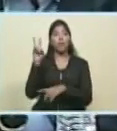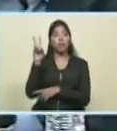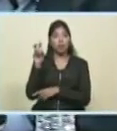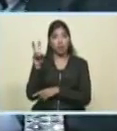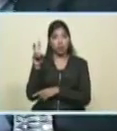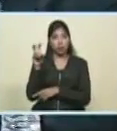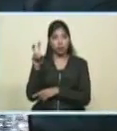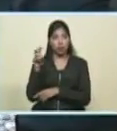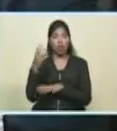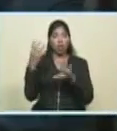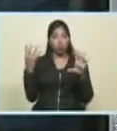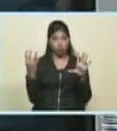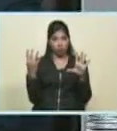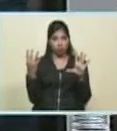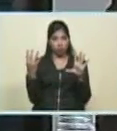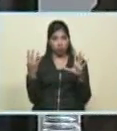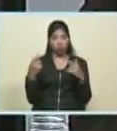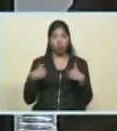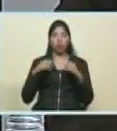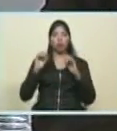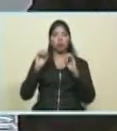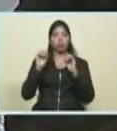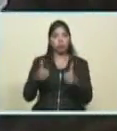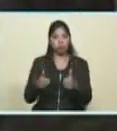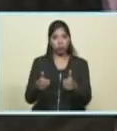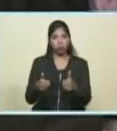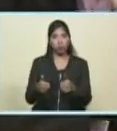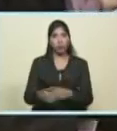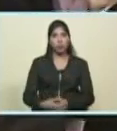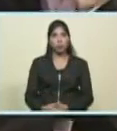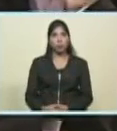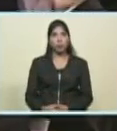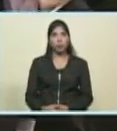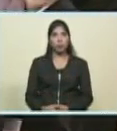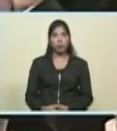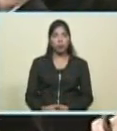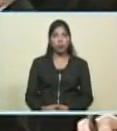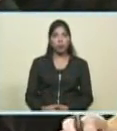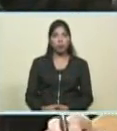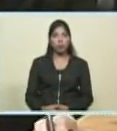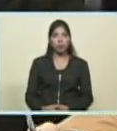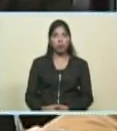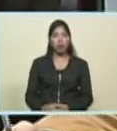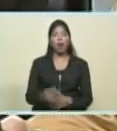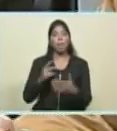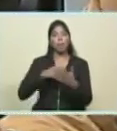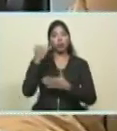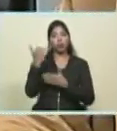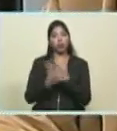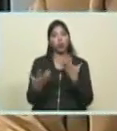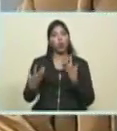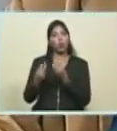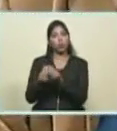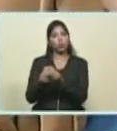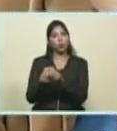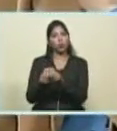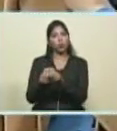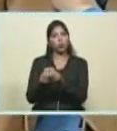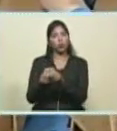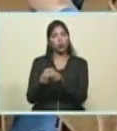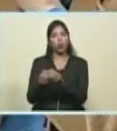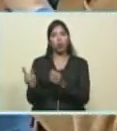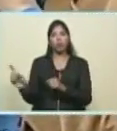9, que activé la activación, junto al